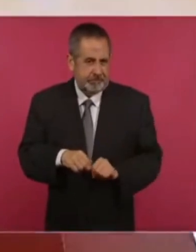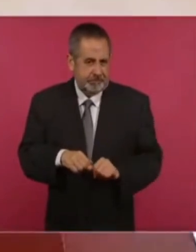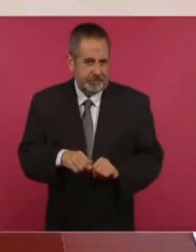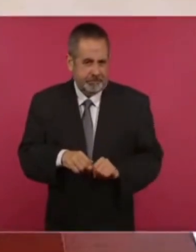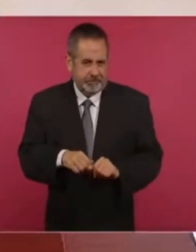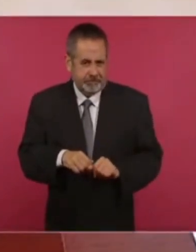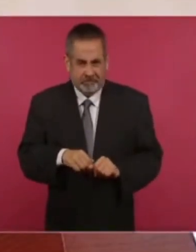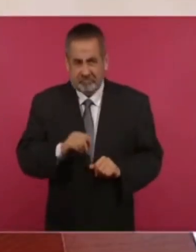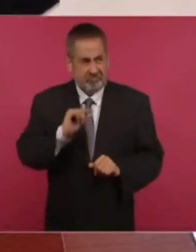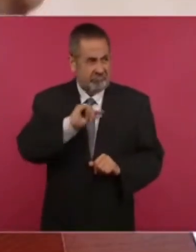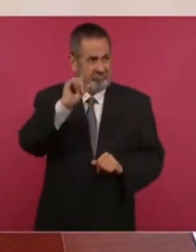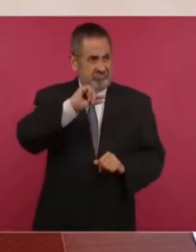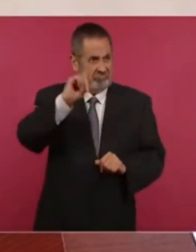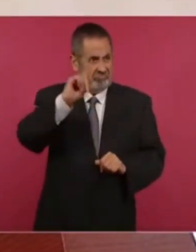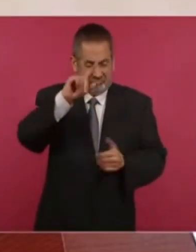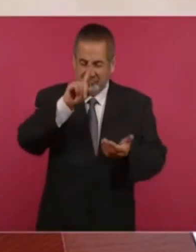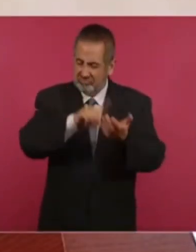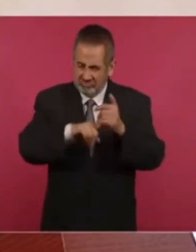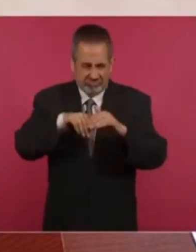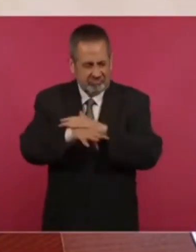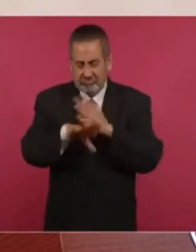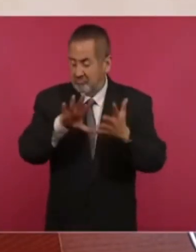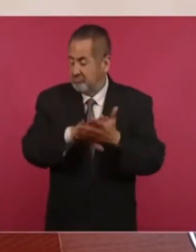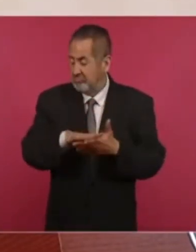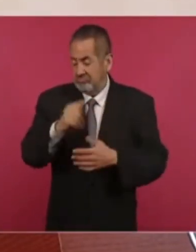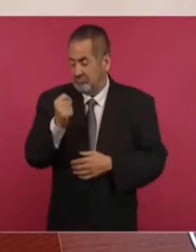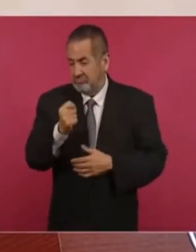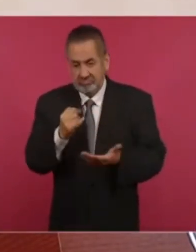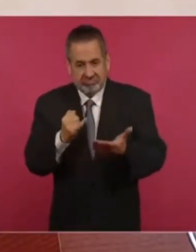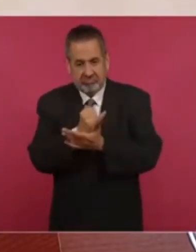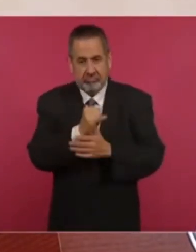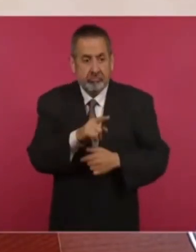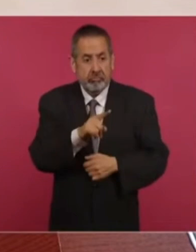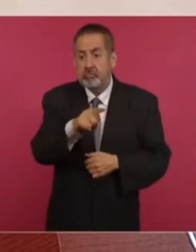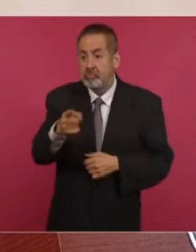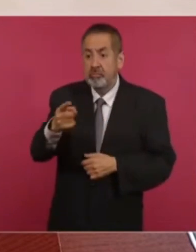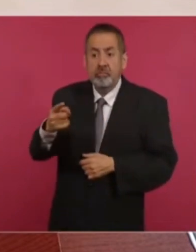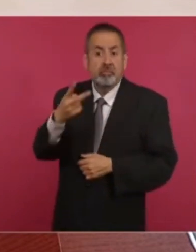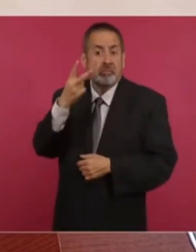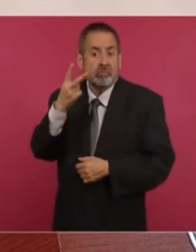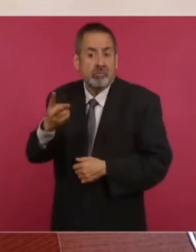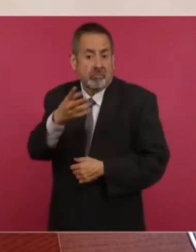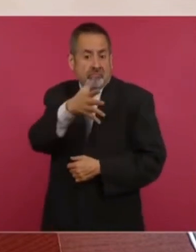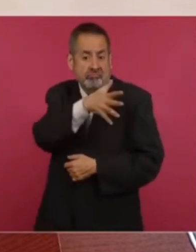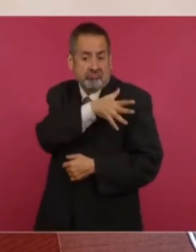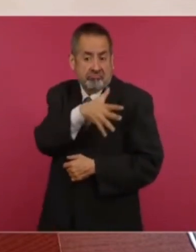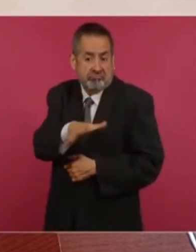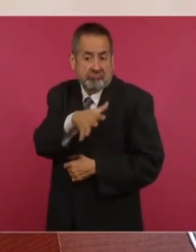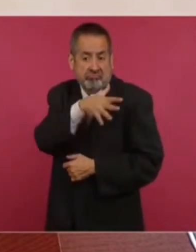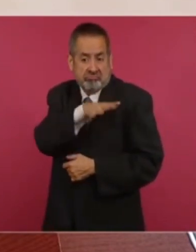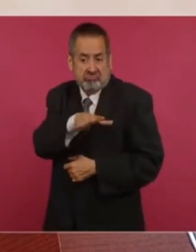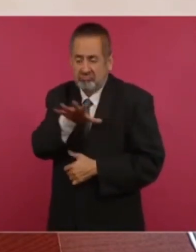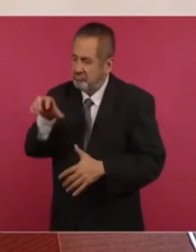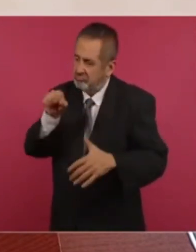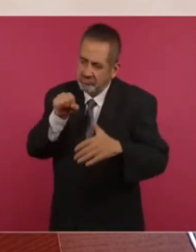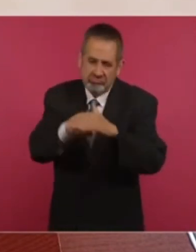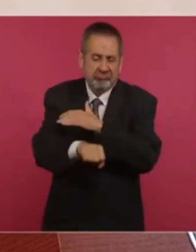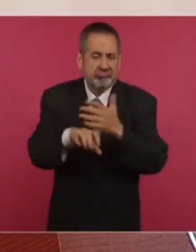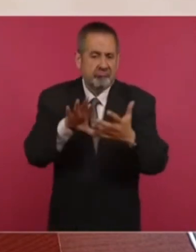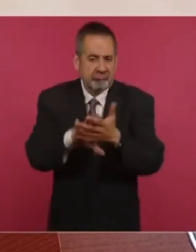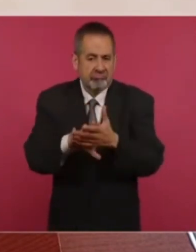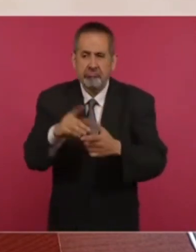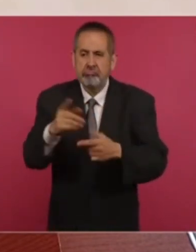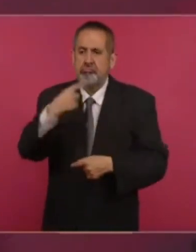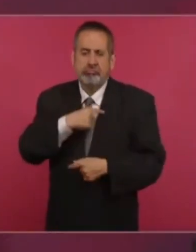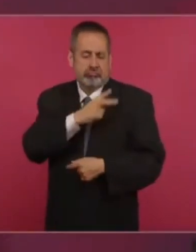a altos funcionarios y a dos generales y a mandos del